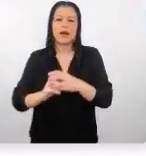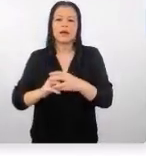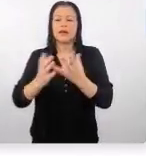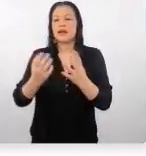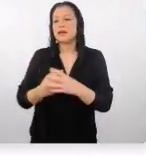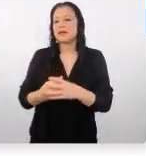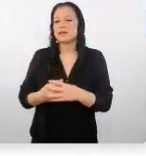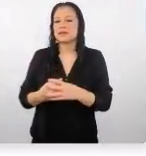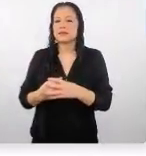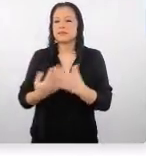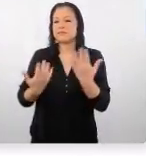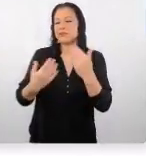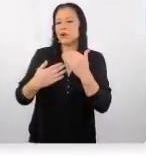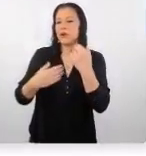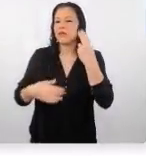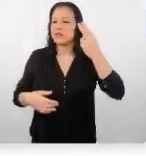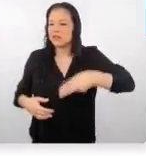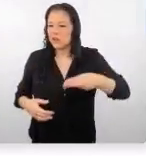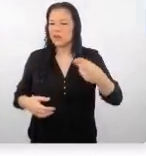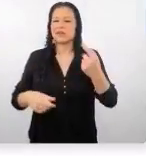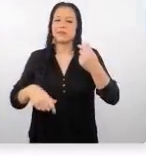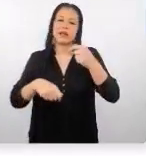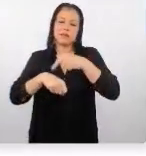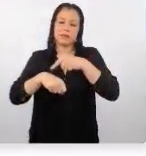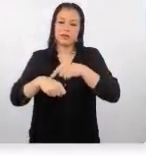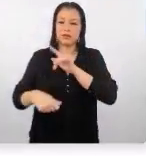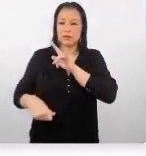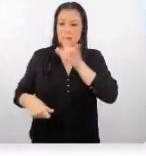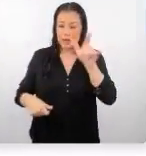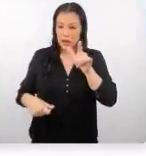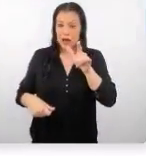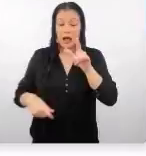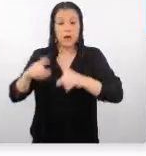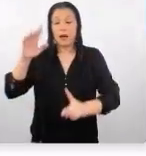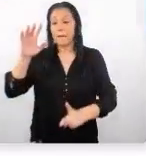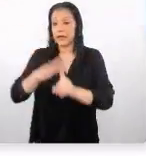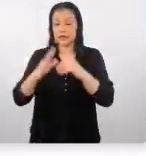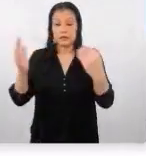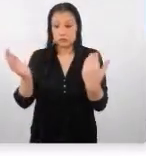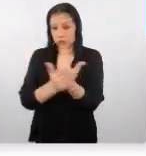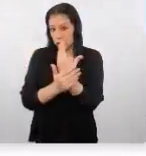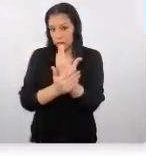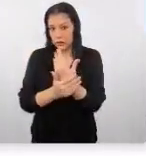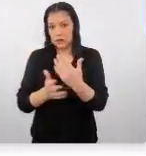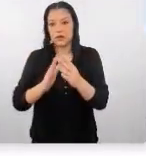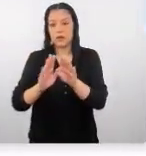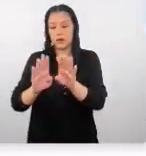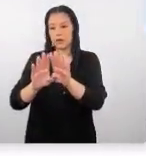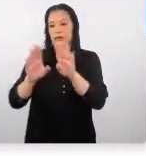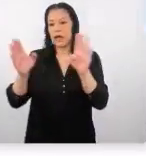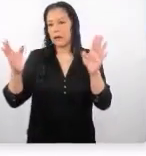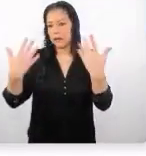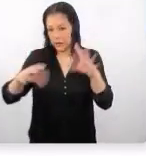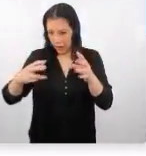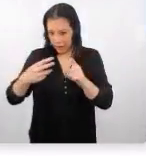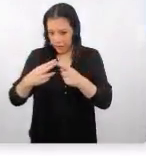muchas veces aparecen viajes de última hora cuando se abren nuevos mercados.